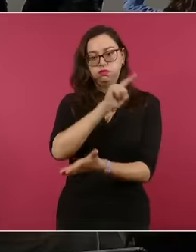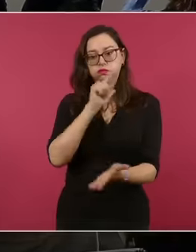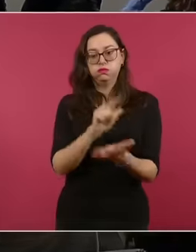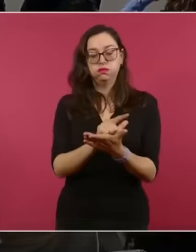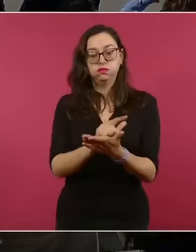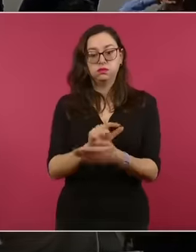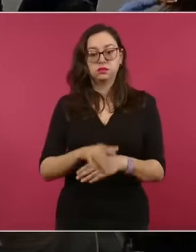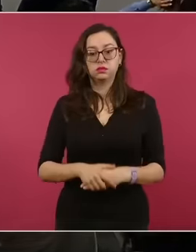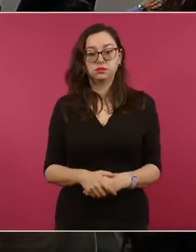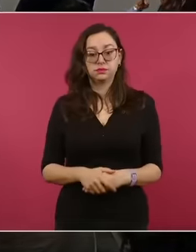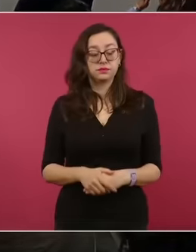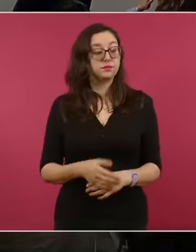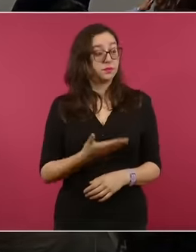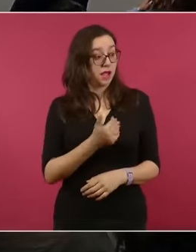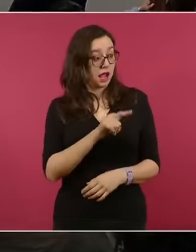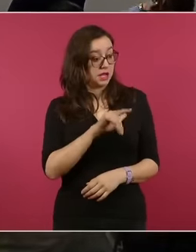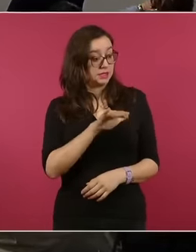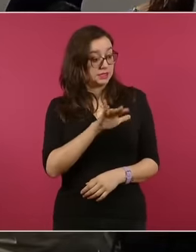a ver qué opina Alicia.